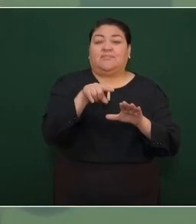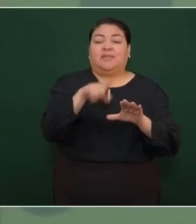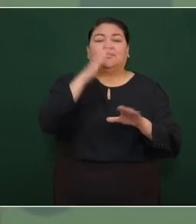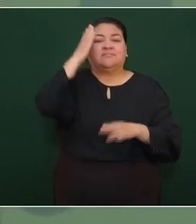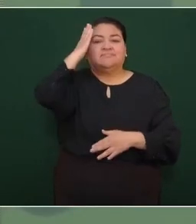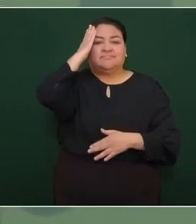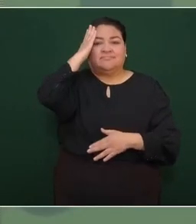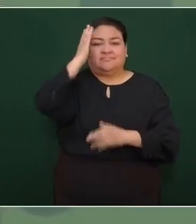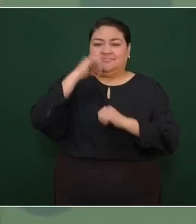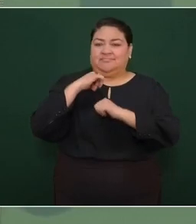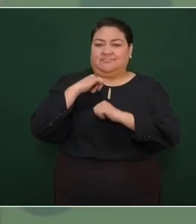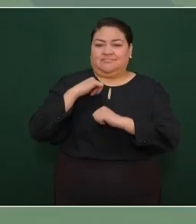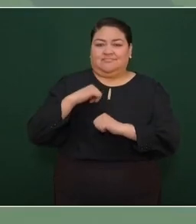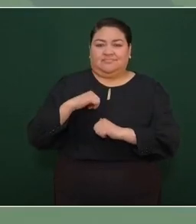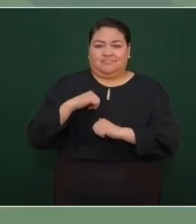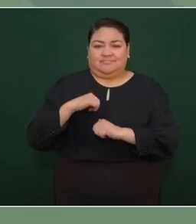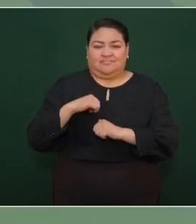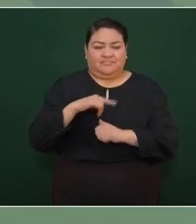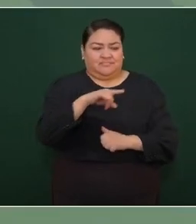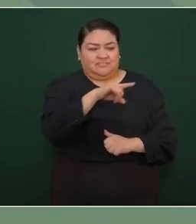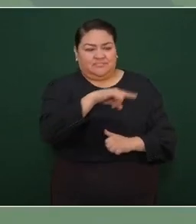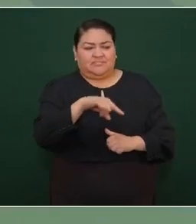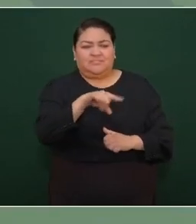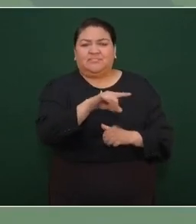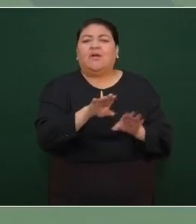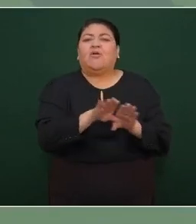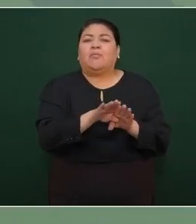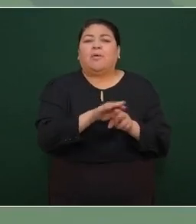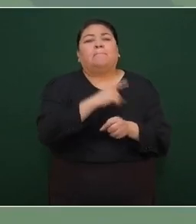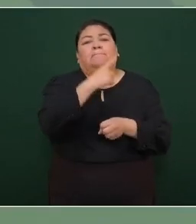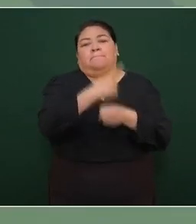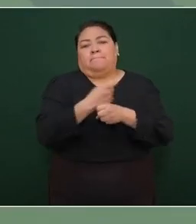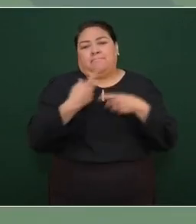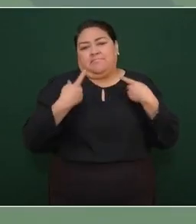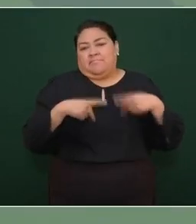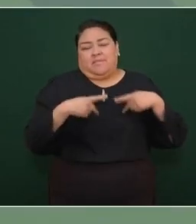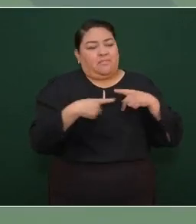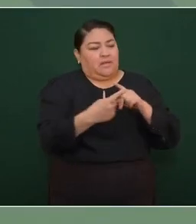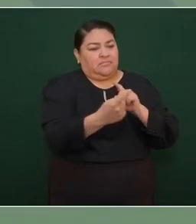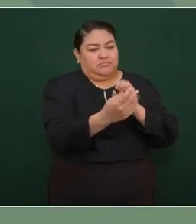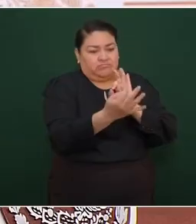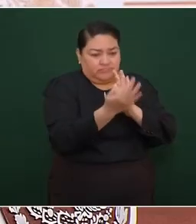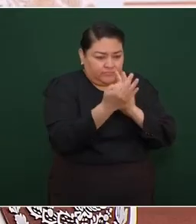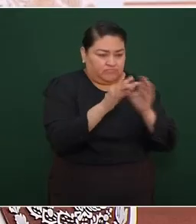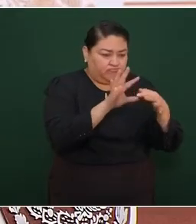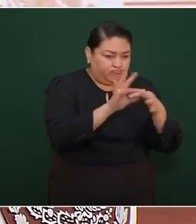líderes tienen que consultar a los trabajadores